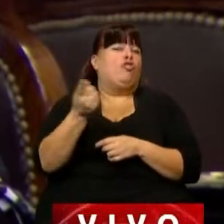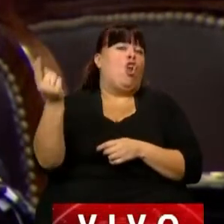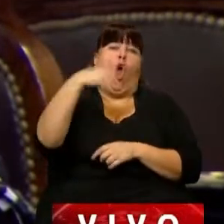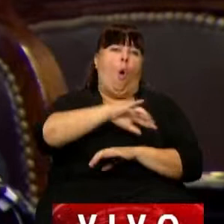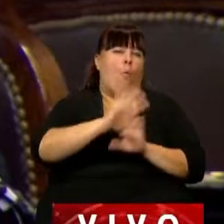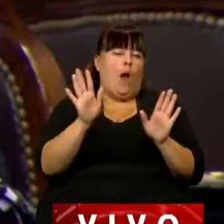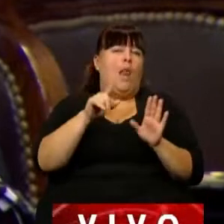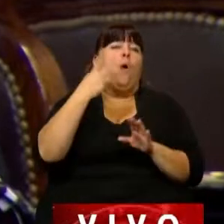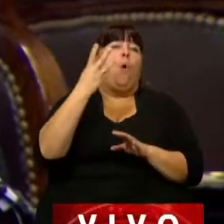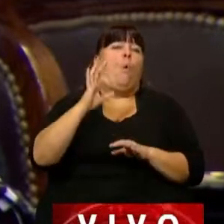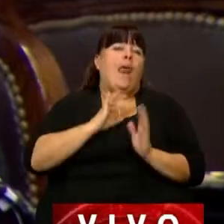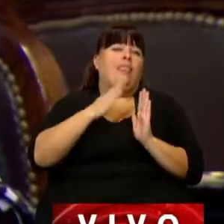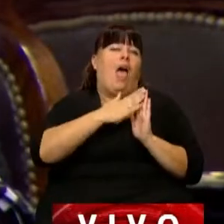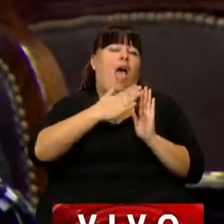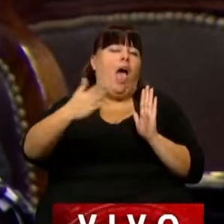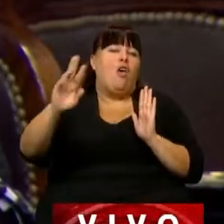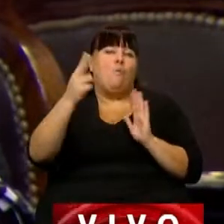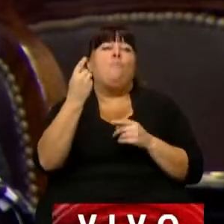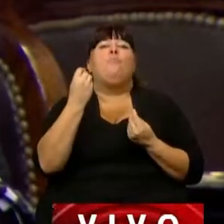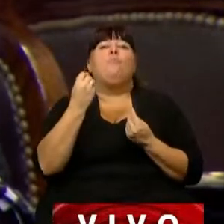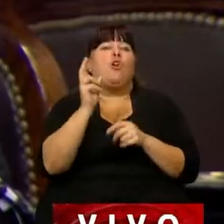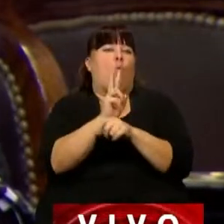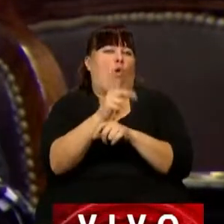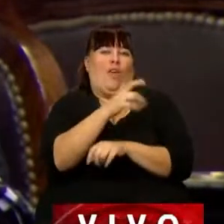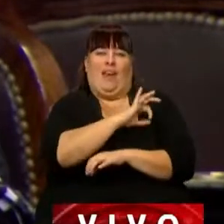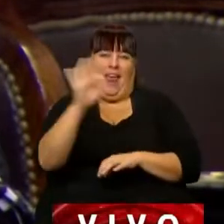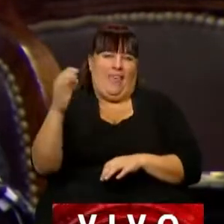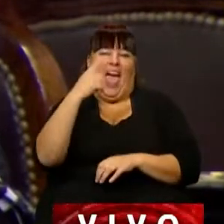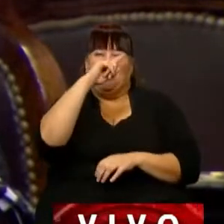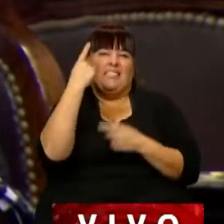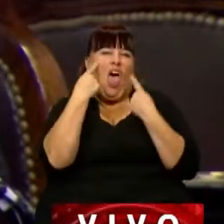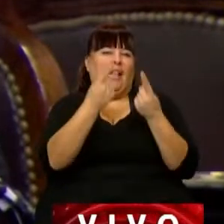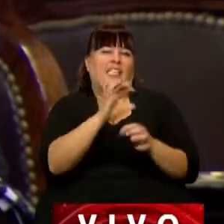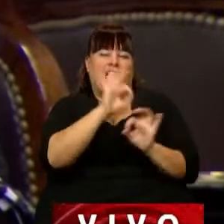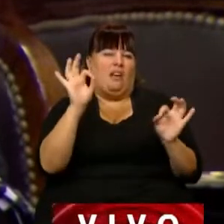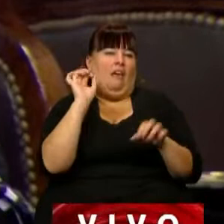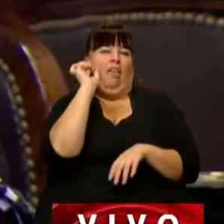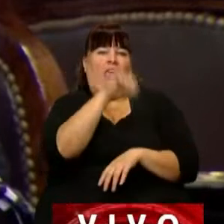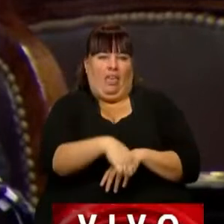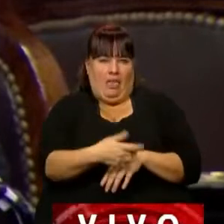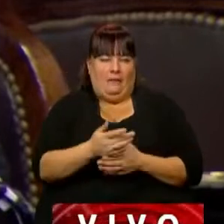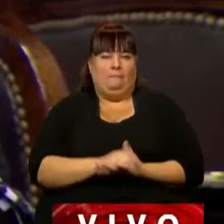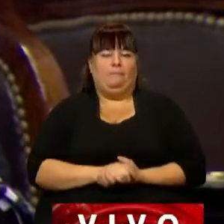vida a lo largo de esos 40 años por falta de protección de parte del Estado por descuido.